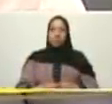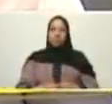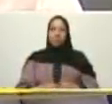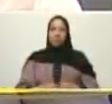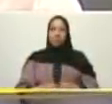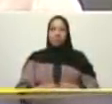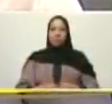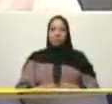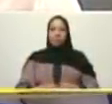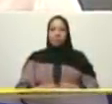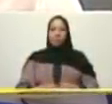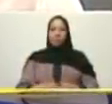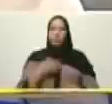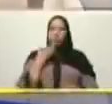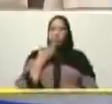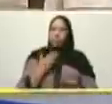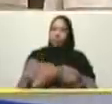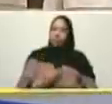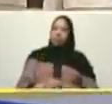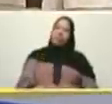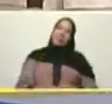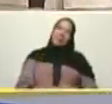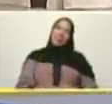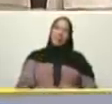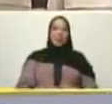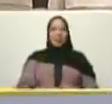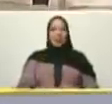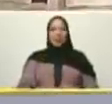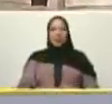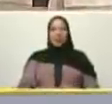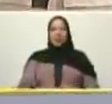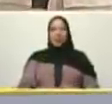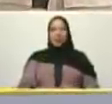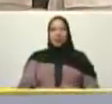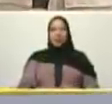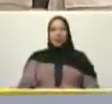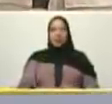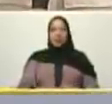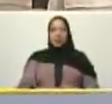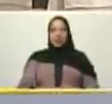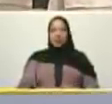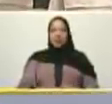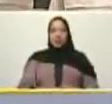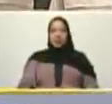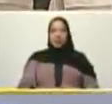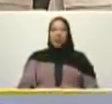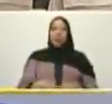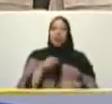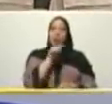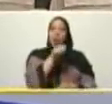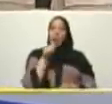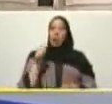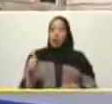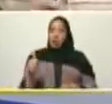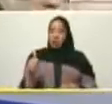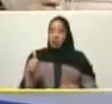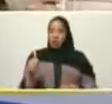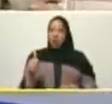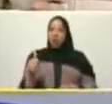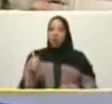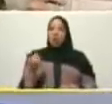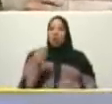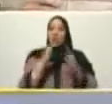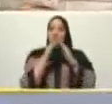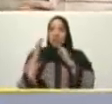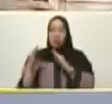bueno muy bien cada urbanismo debe ser una